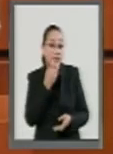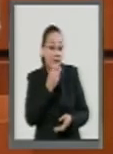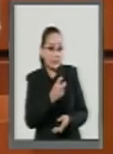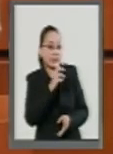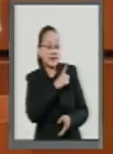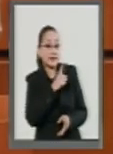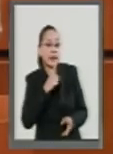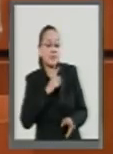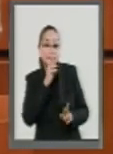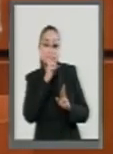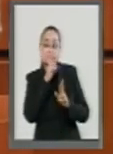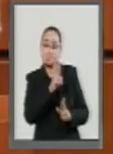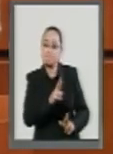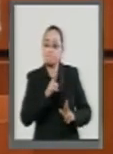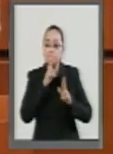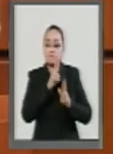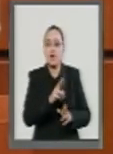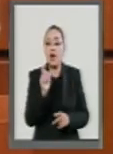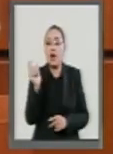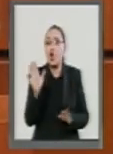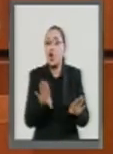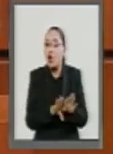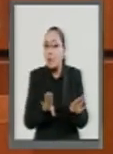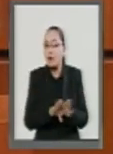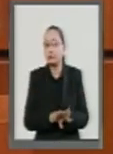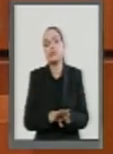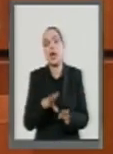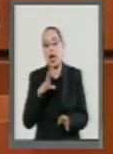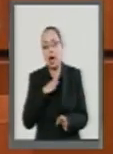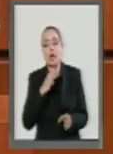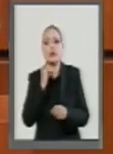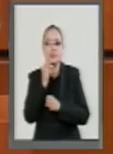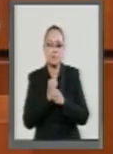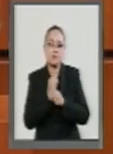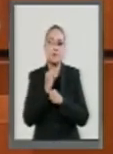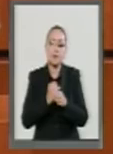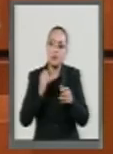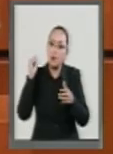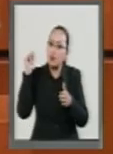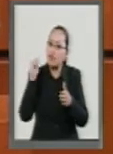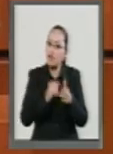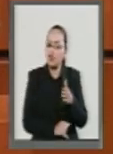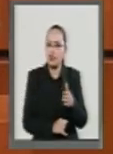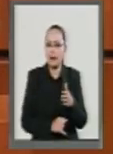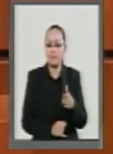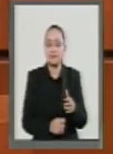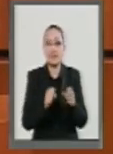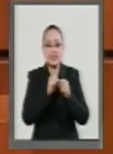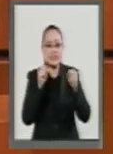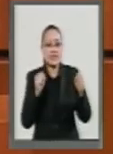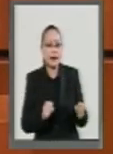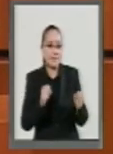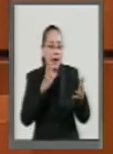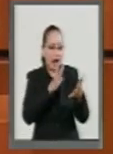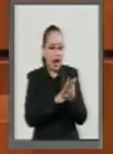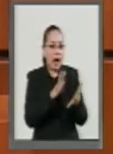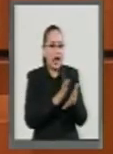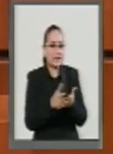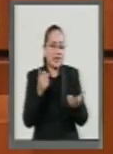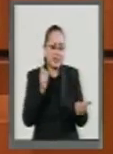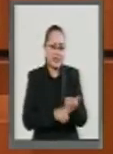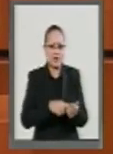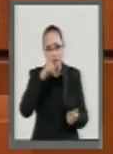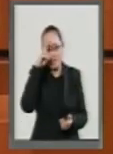a partir de abrir una investigación a fondo. ¿El sistema penitenciario en México está en crisis? Pues por